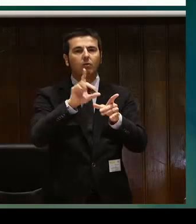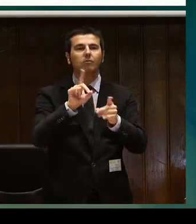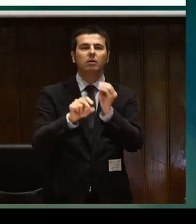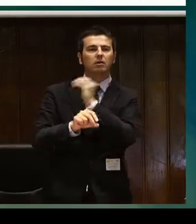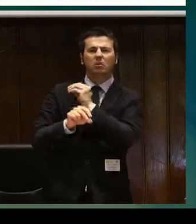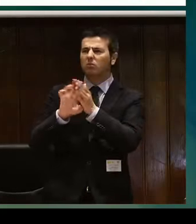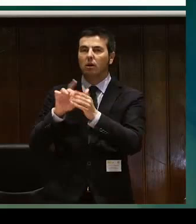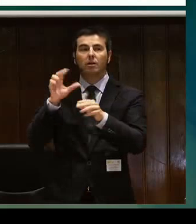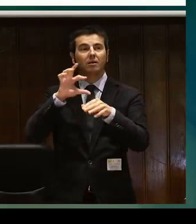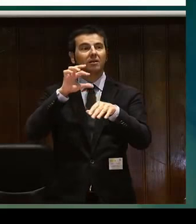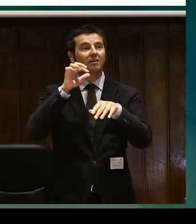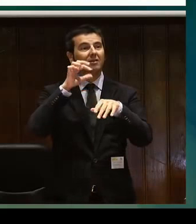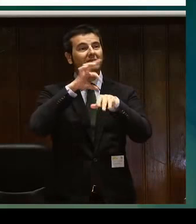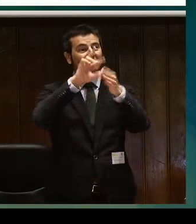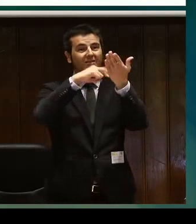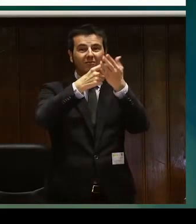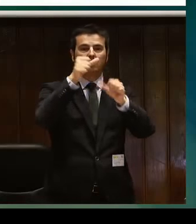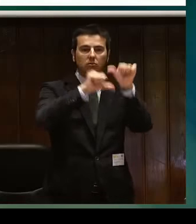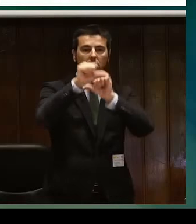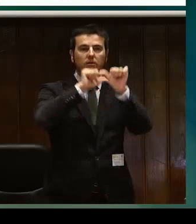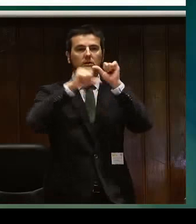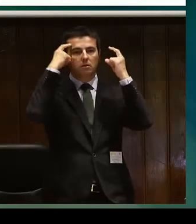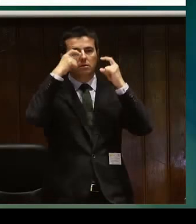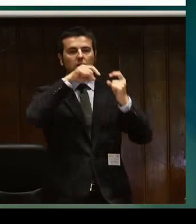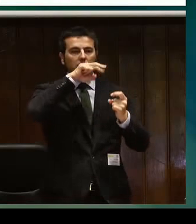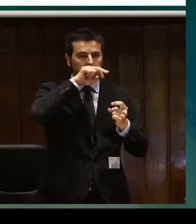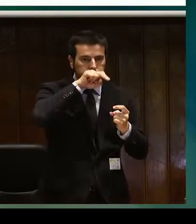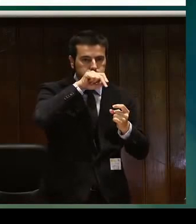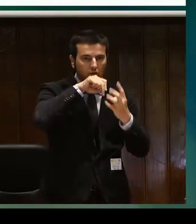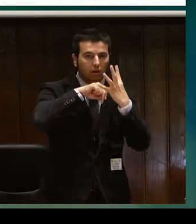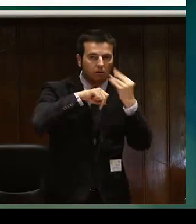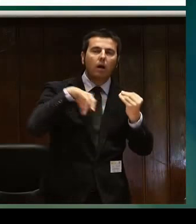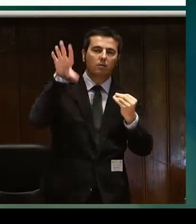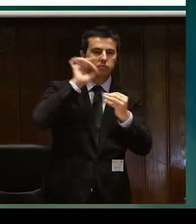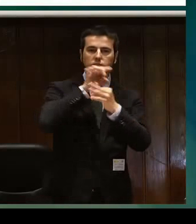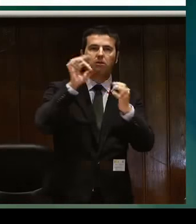comprenda bien o la persona sordociega se pierda parte del mensaje,